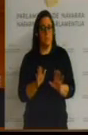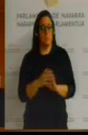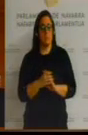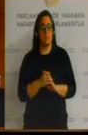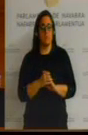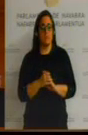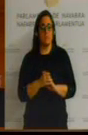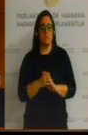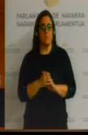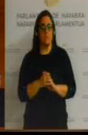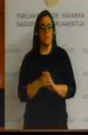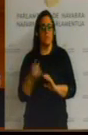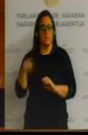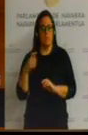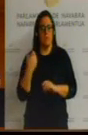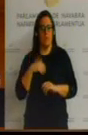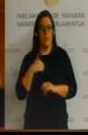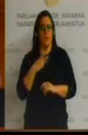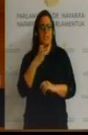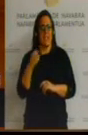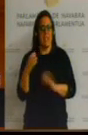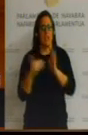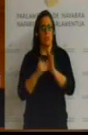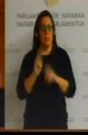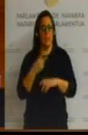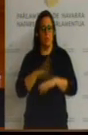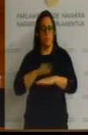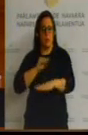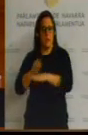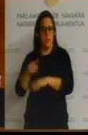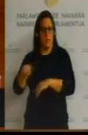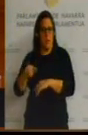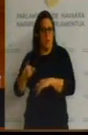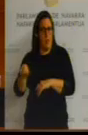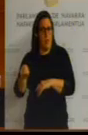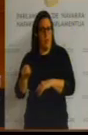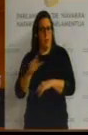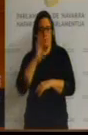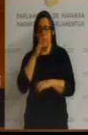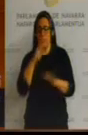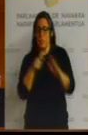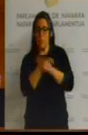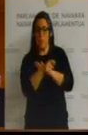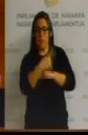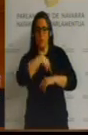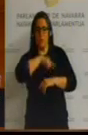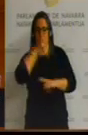más de 300.000 euros sin ayudas y lo que pretendemos que nuestra moción es que el gobierno de Navarra